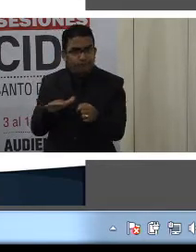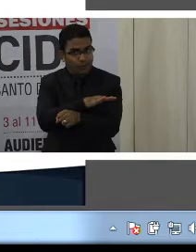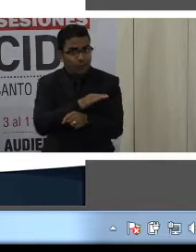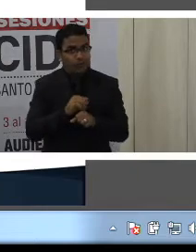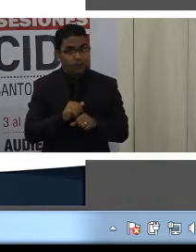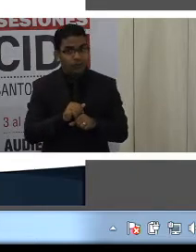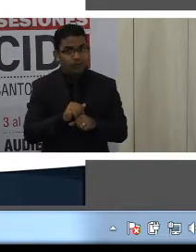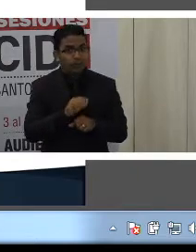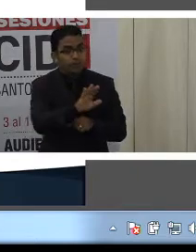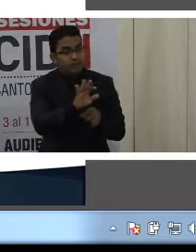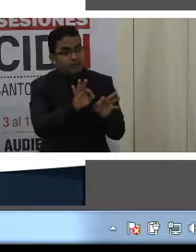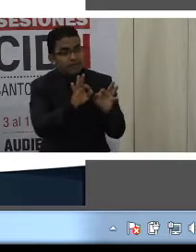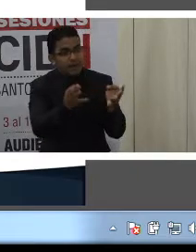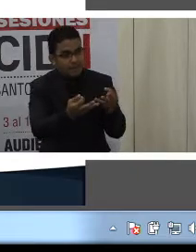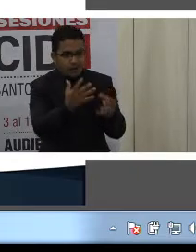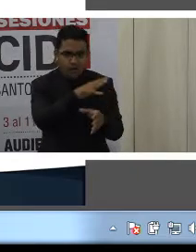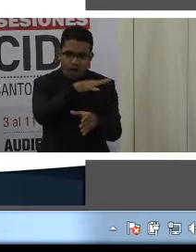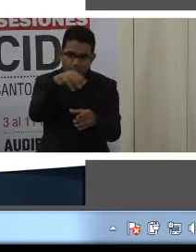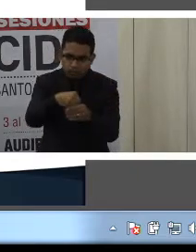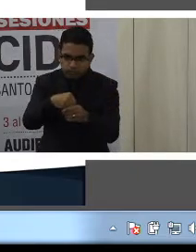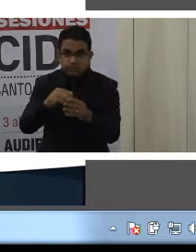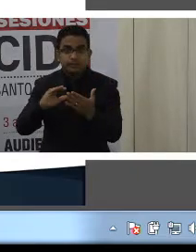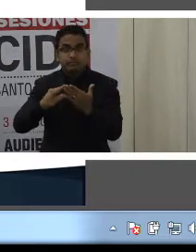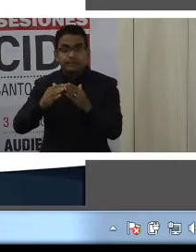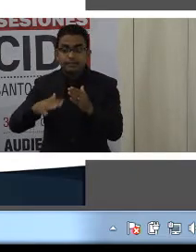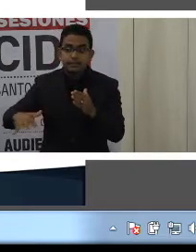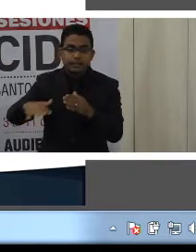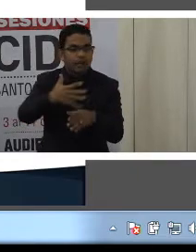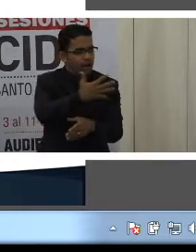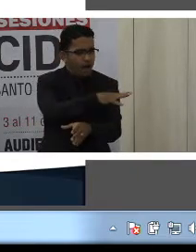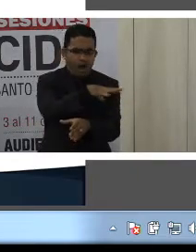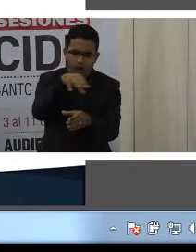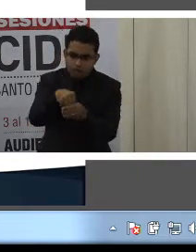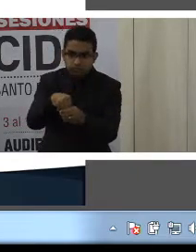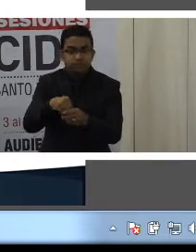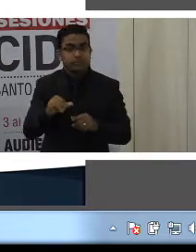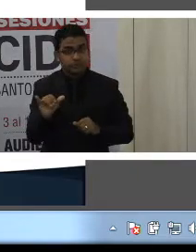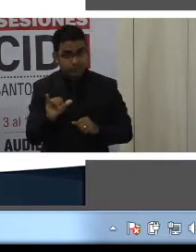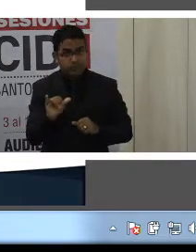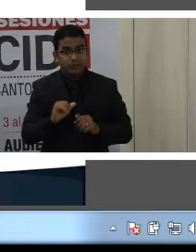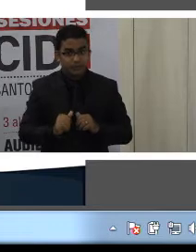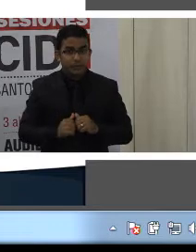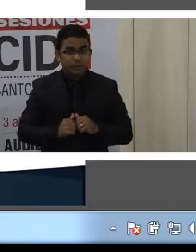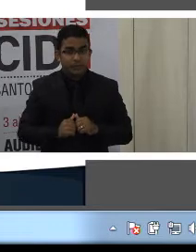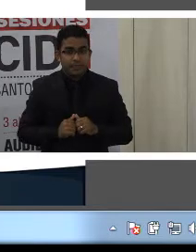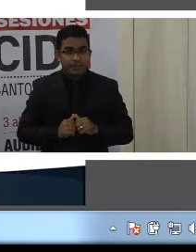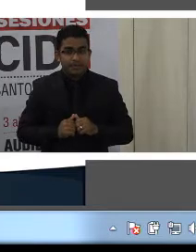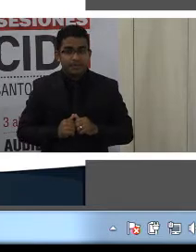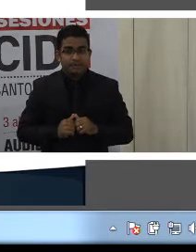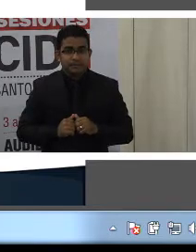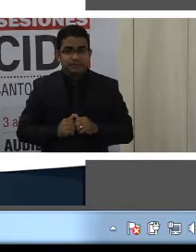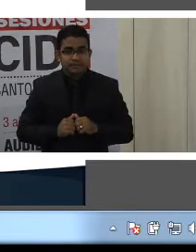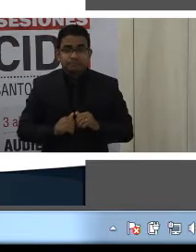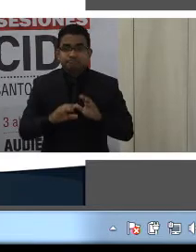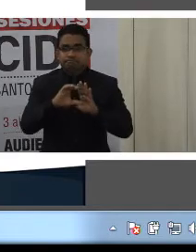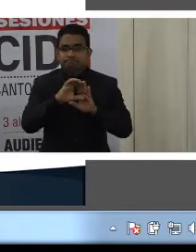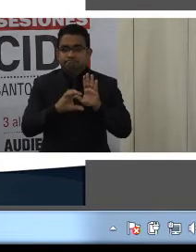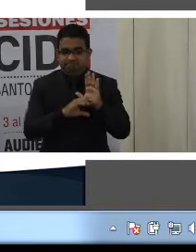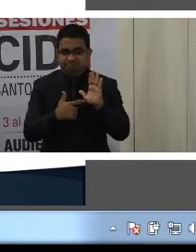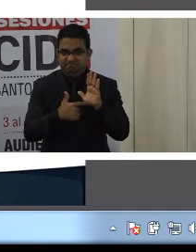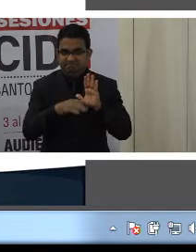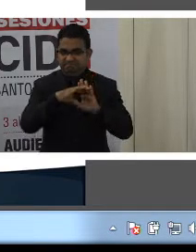integración familiar y comunitaria. Igualmente, en la Constitución, adelante,